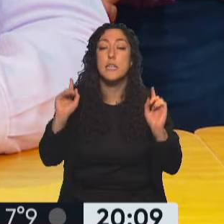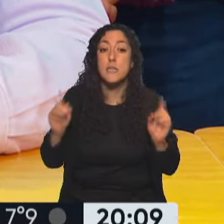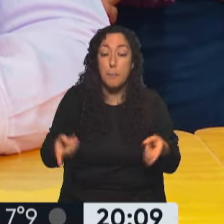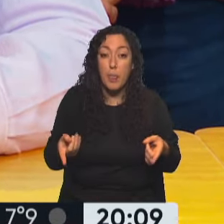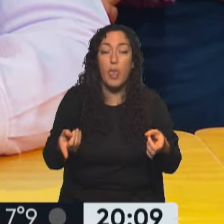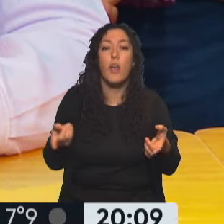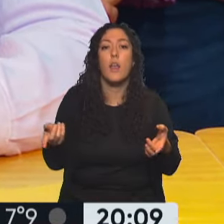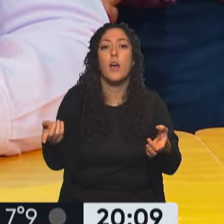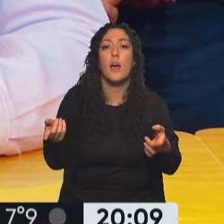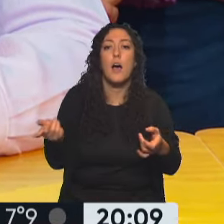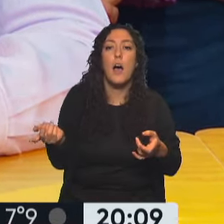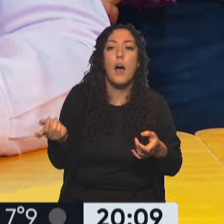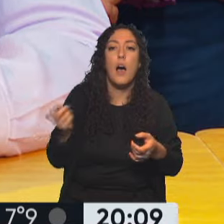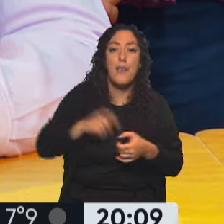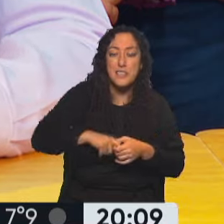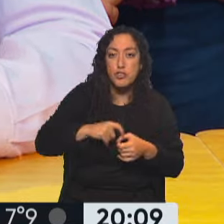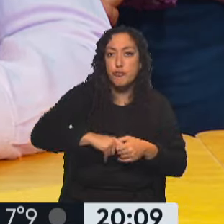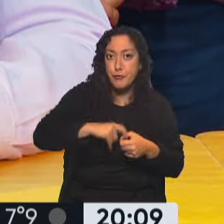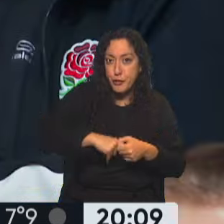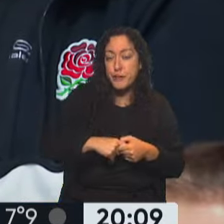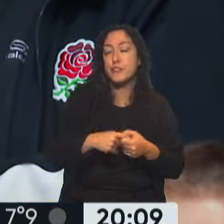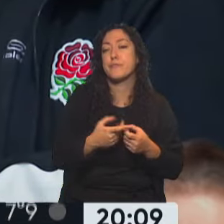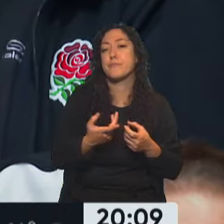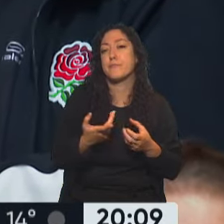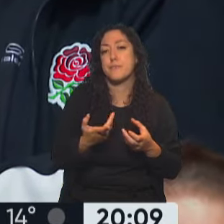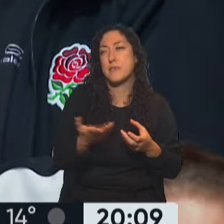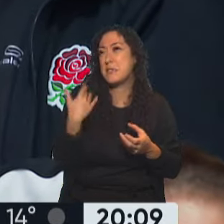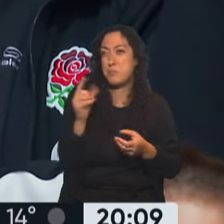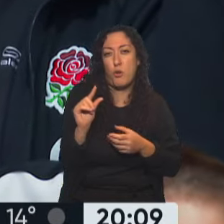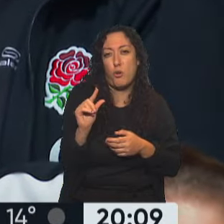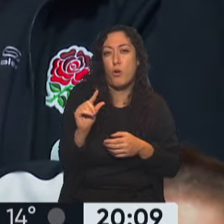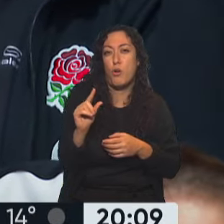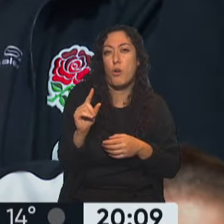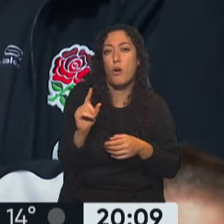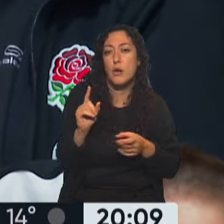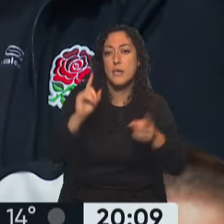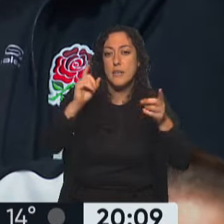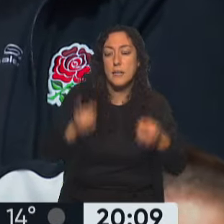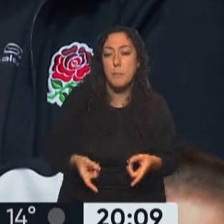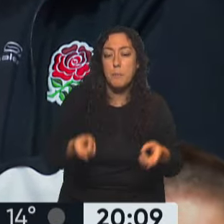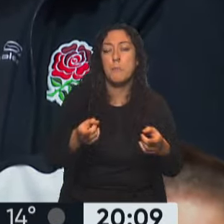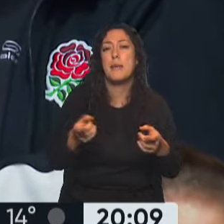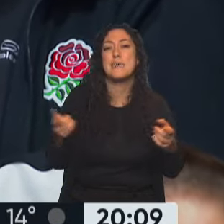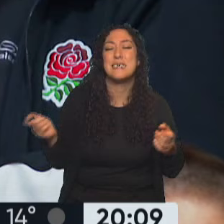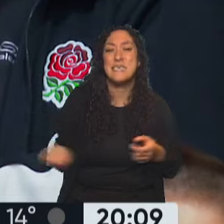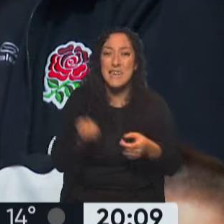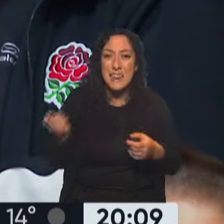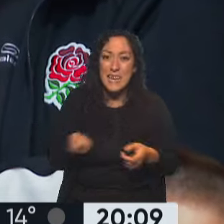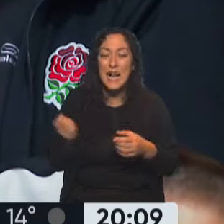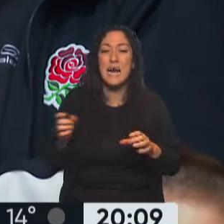que cuente con la adhesión, hemos recibido hace pocos minutos, la adhesión de la Confederación Sindical